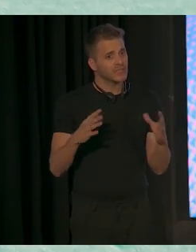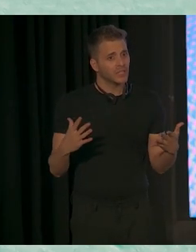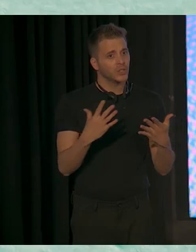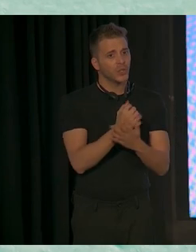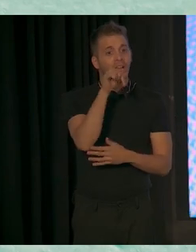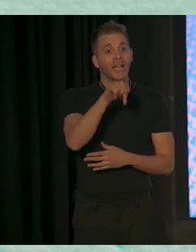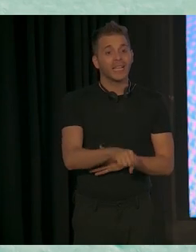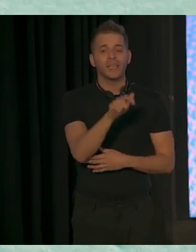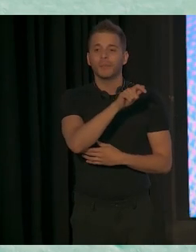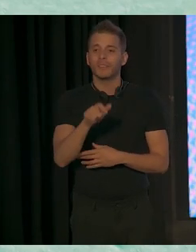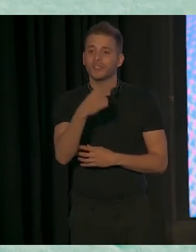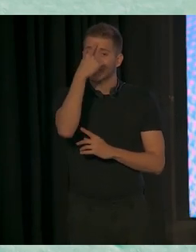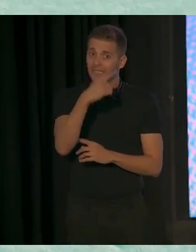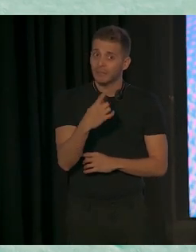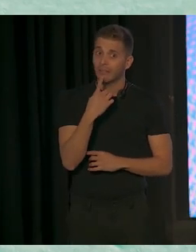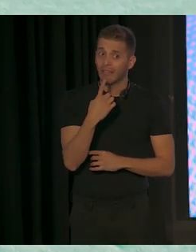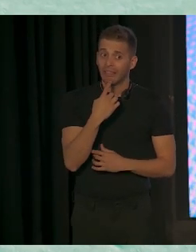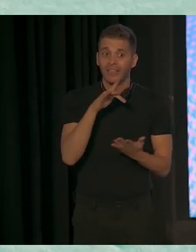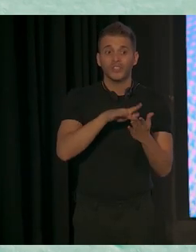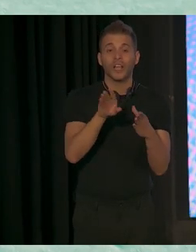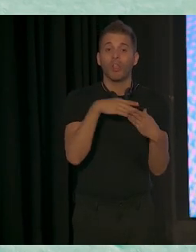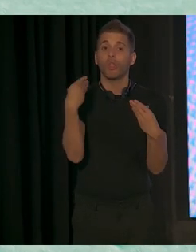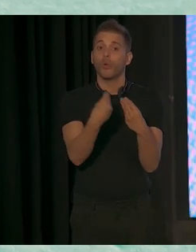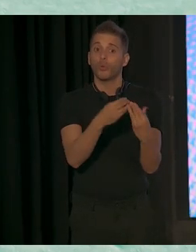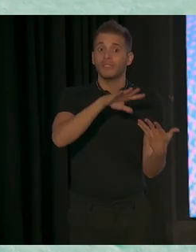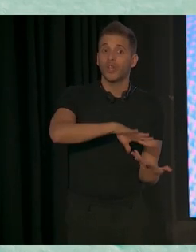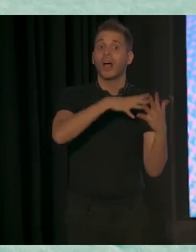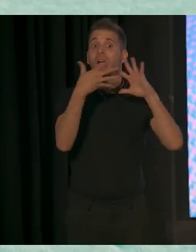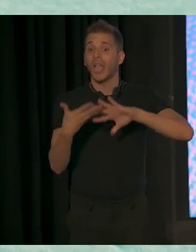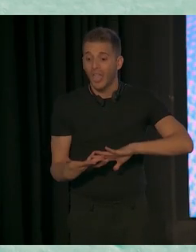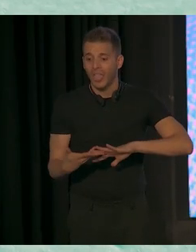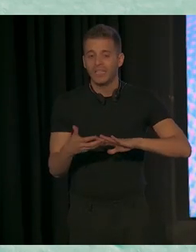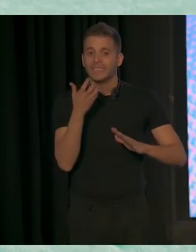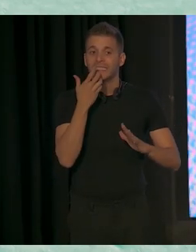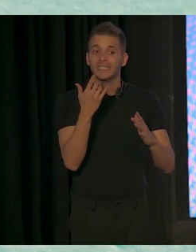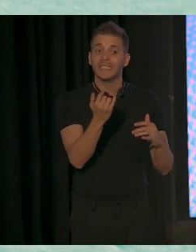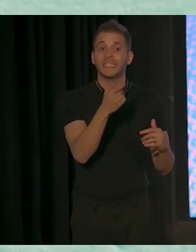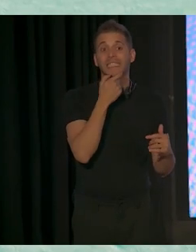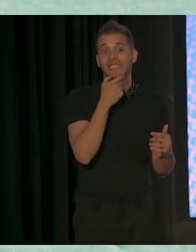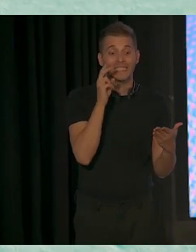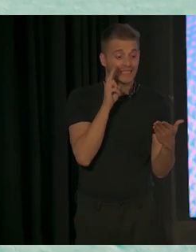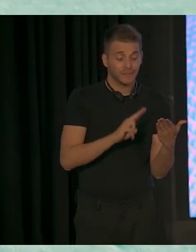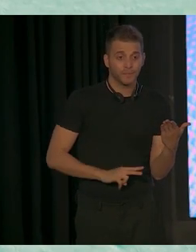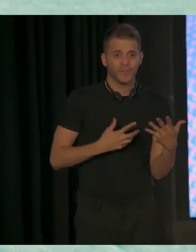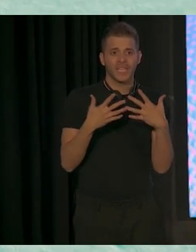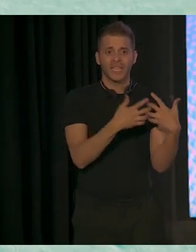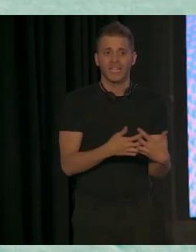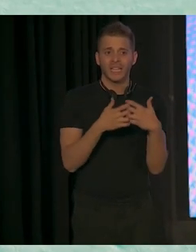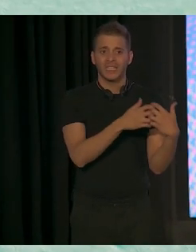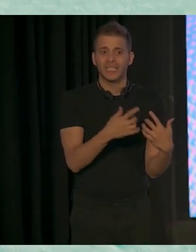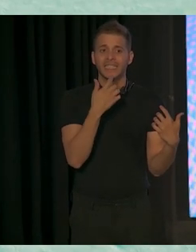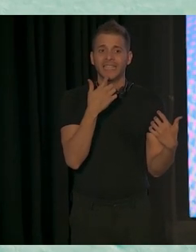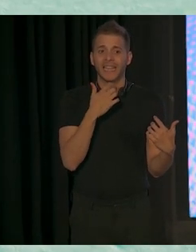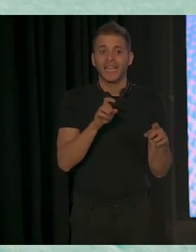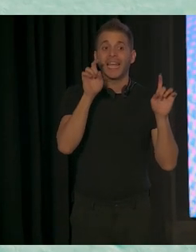gente entienda que, sobre todo cuando se traducen los documentos, si lo leís en inglés, en Estados Unidos tienen la costumbre de escribir educación especial